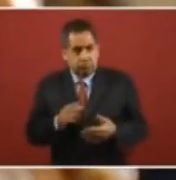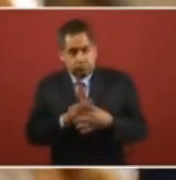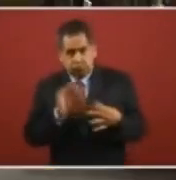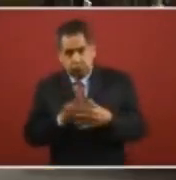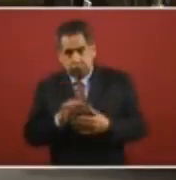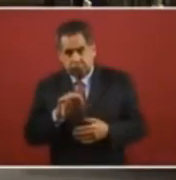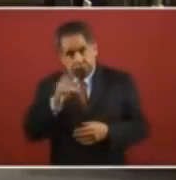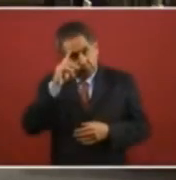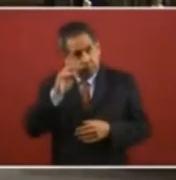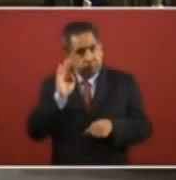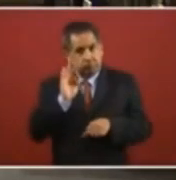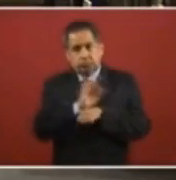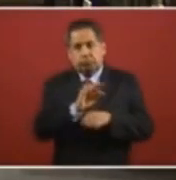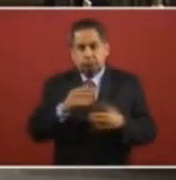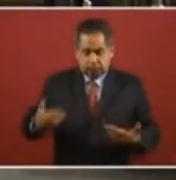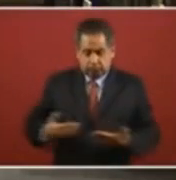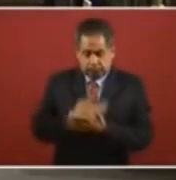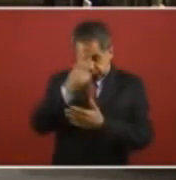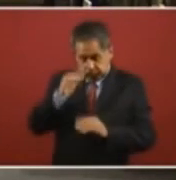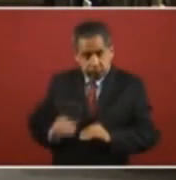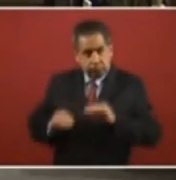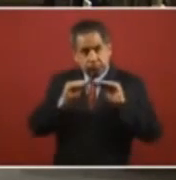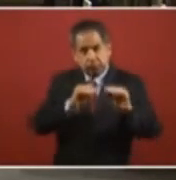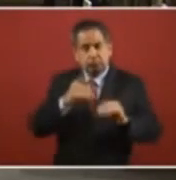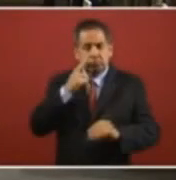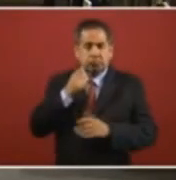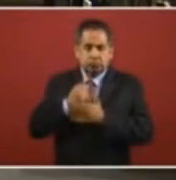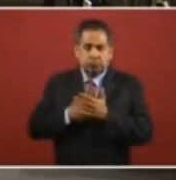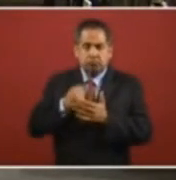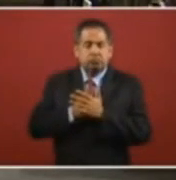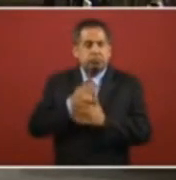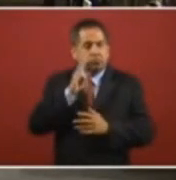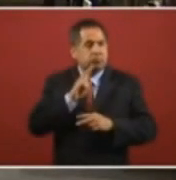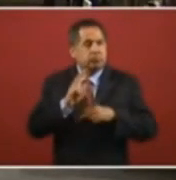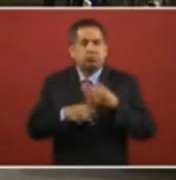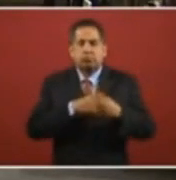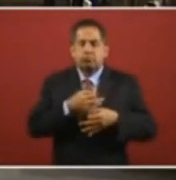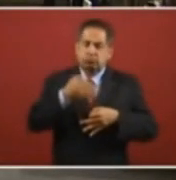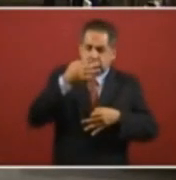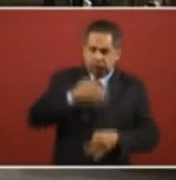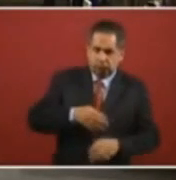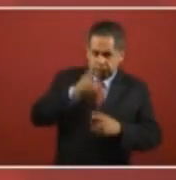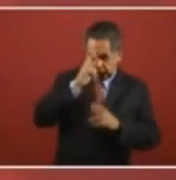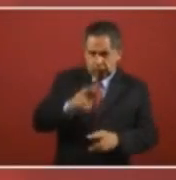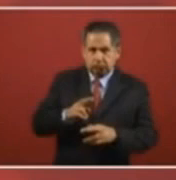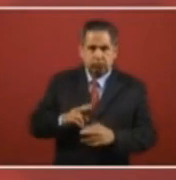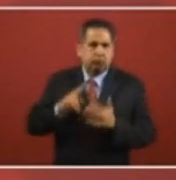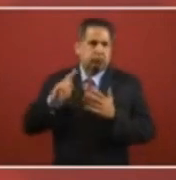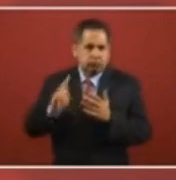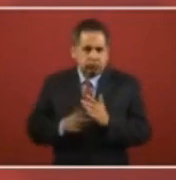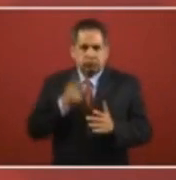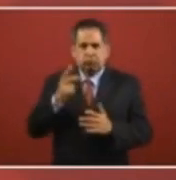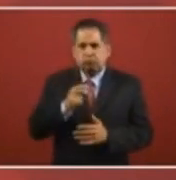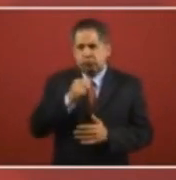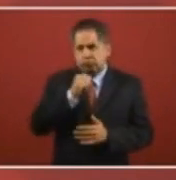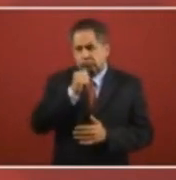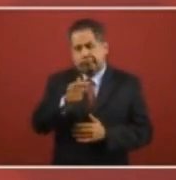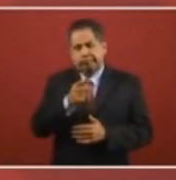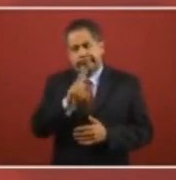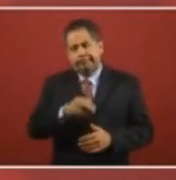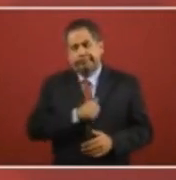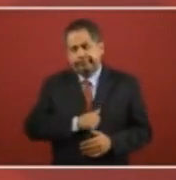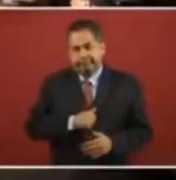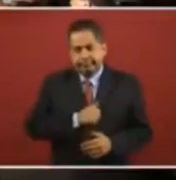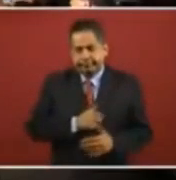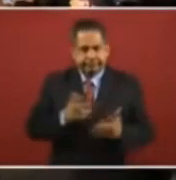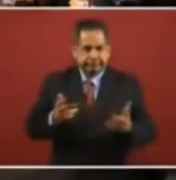nuestros mexicanos y se luche para que tengan esa dignidad y no vuelvan a pasar estos lamentables